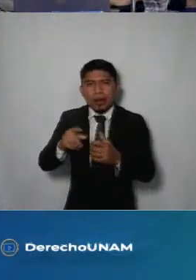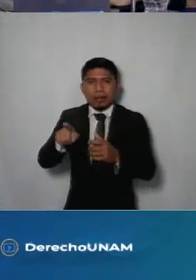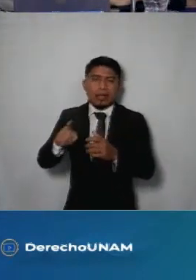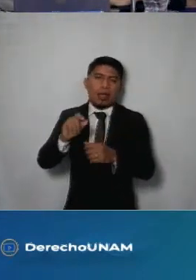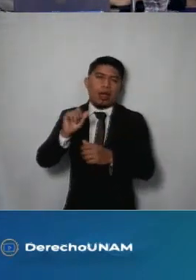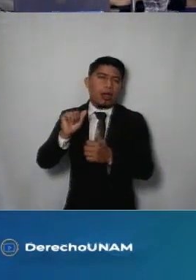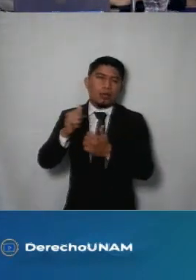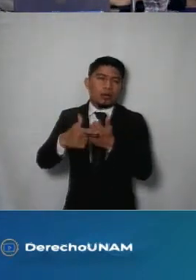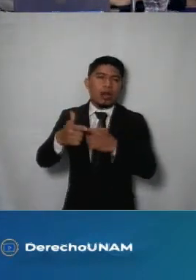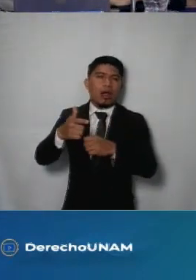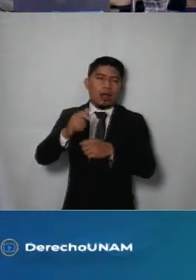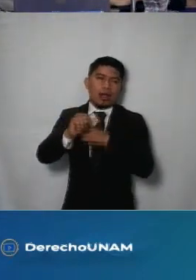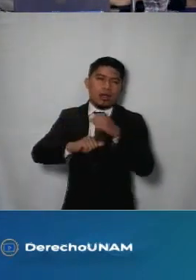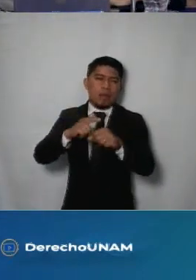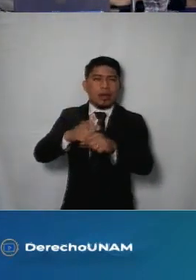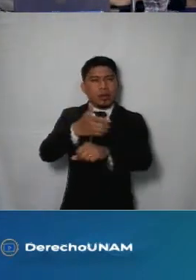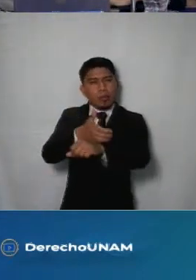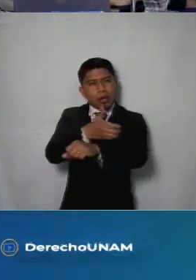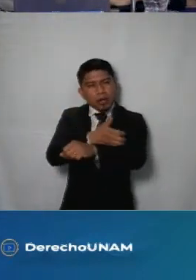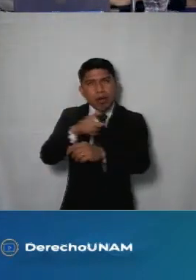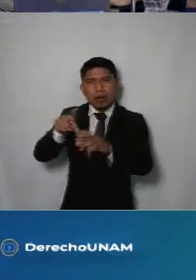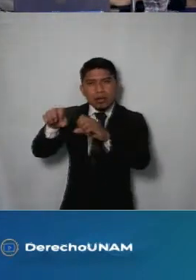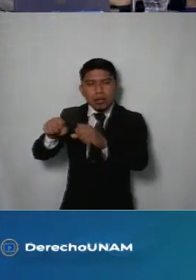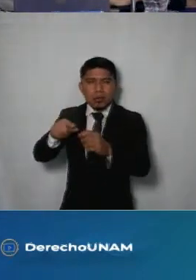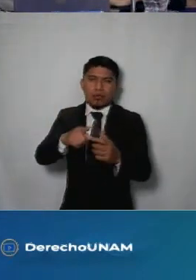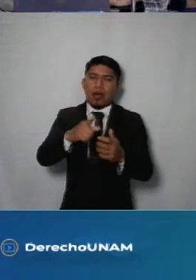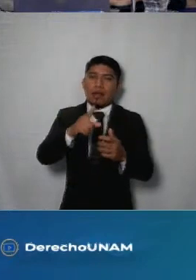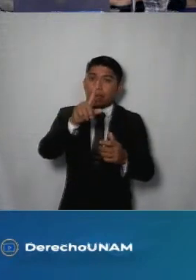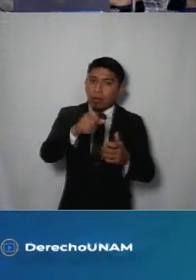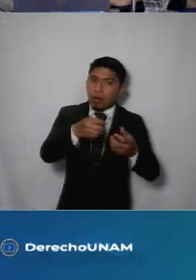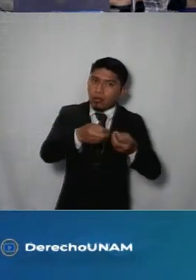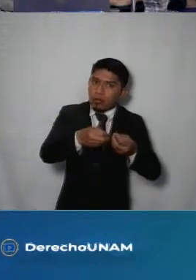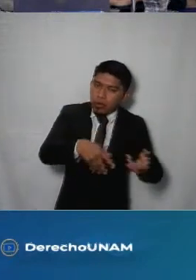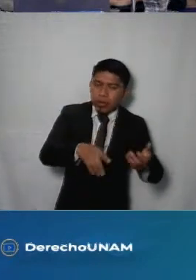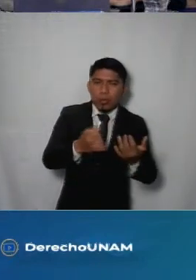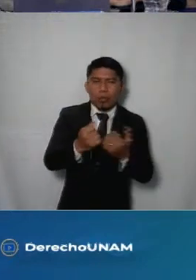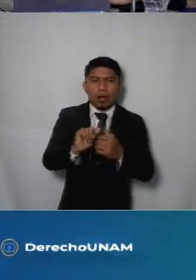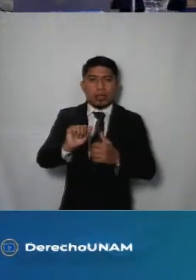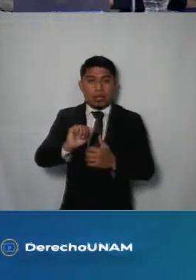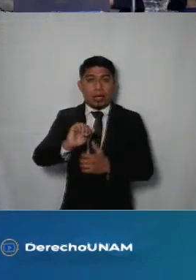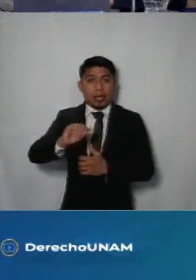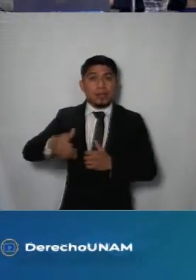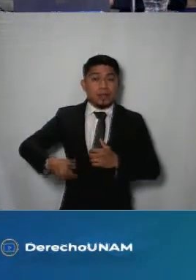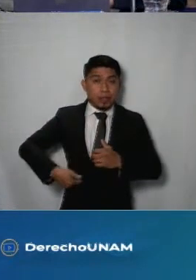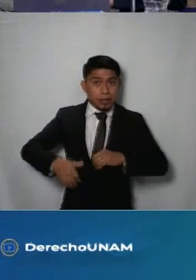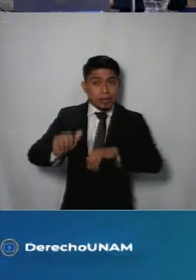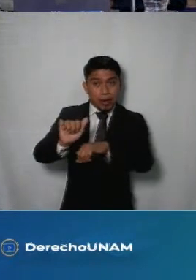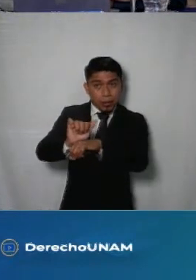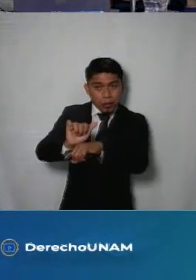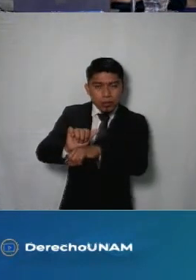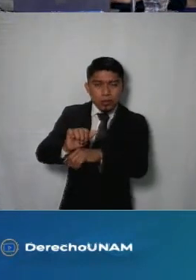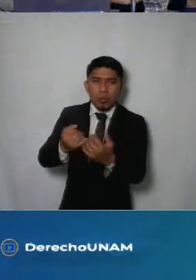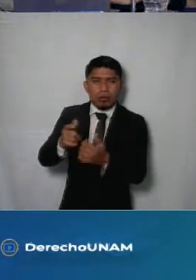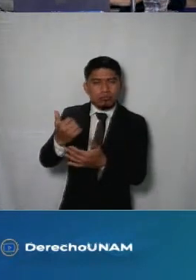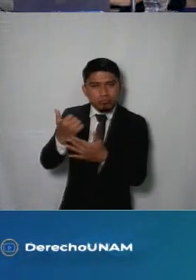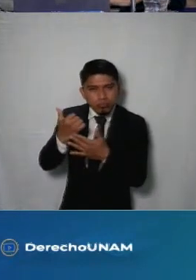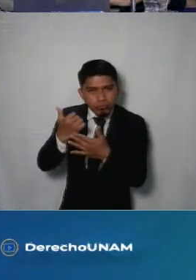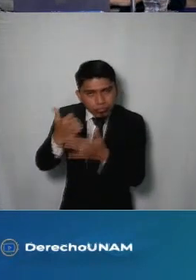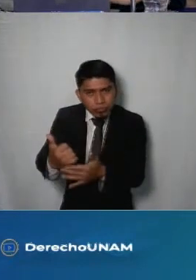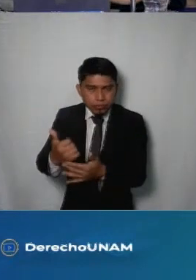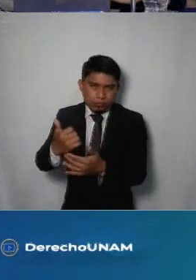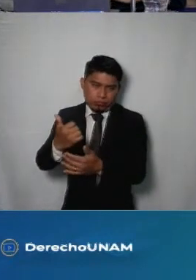mascotas en algunos domicilios volcaduras fugas de agua y también auxilios en choques automovilísticos y otro tipo de labores